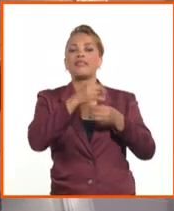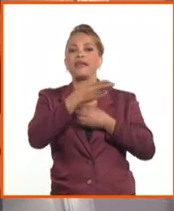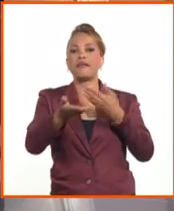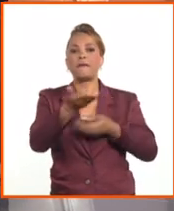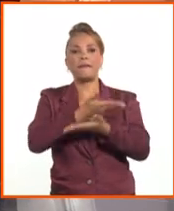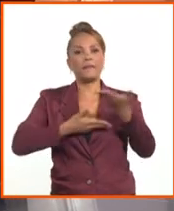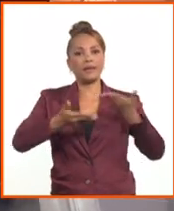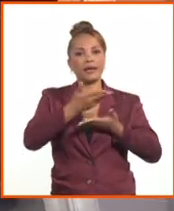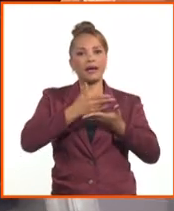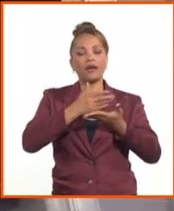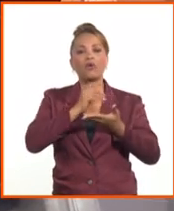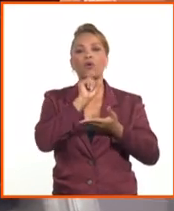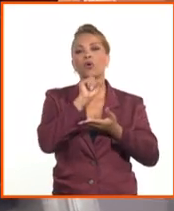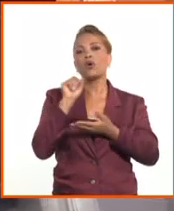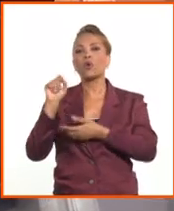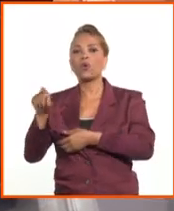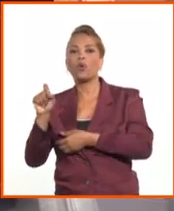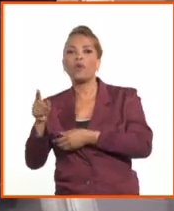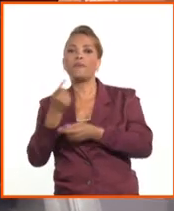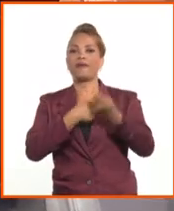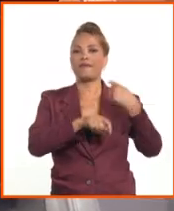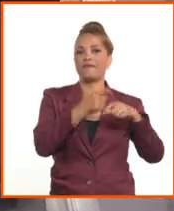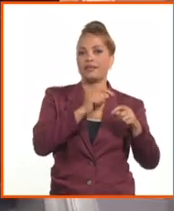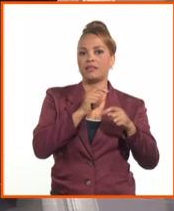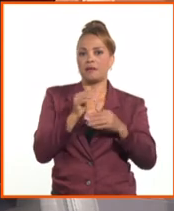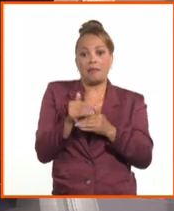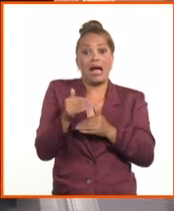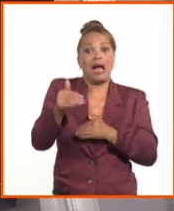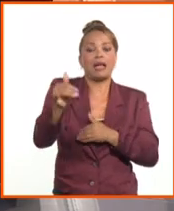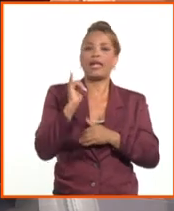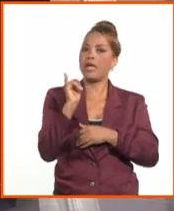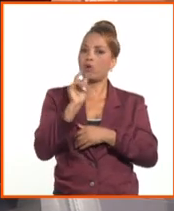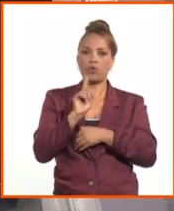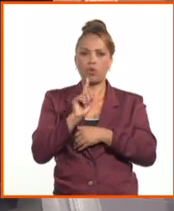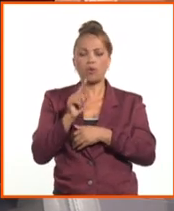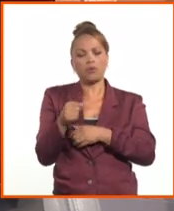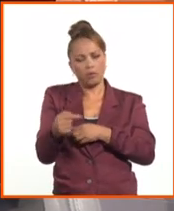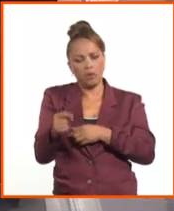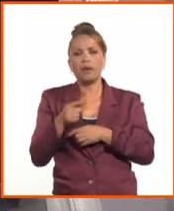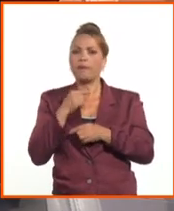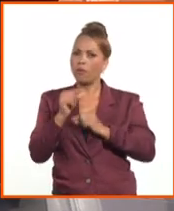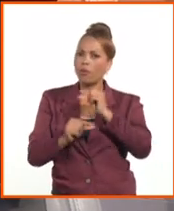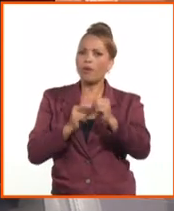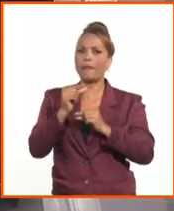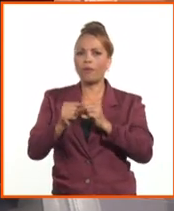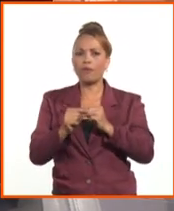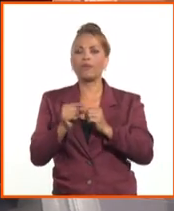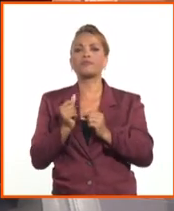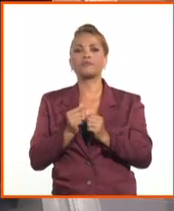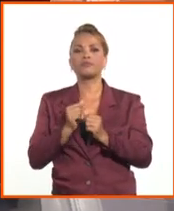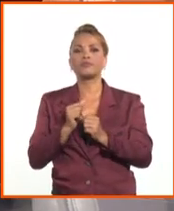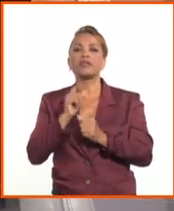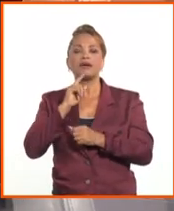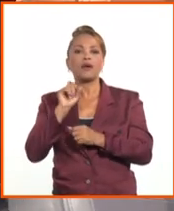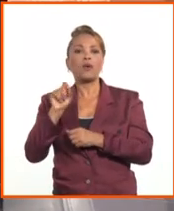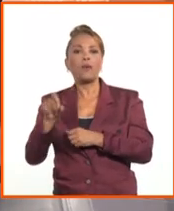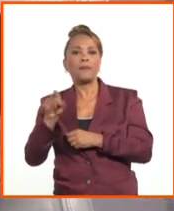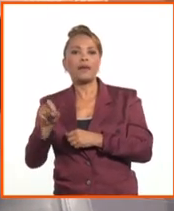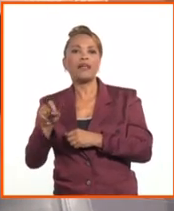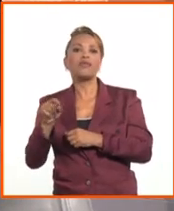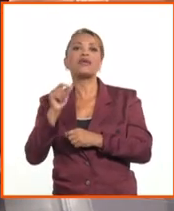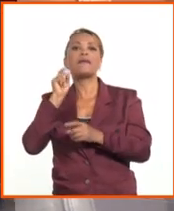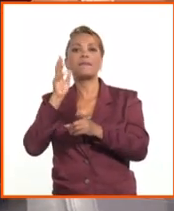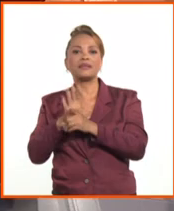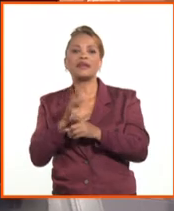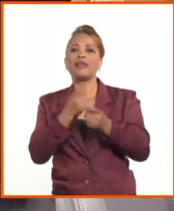la compra y venta de divisas, que no es para mucho más para adelante, o sea, estamos trabajando en ese sentido para, en la misma medida que vayamos creando esas condiciones, iniciar la